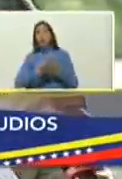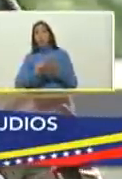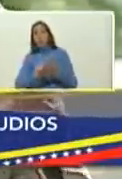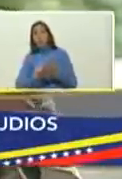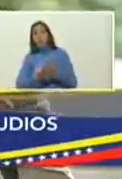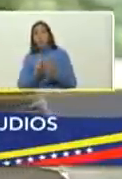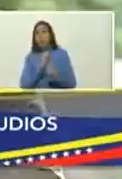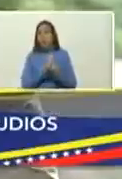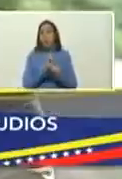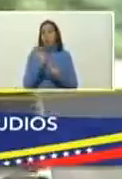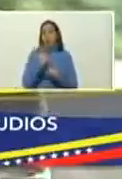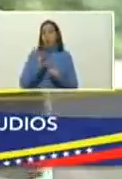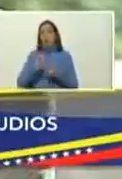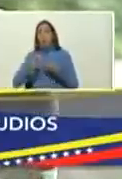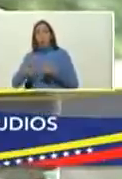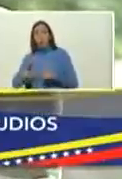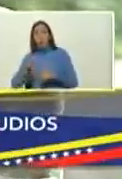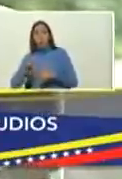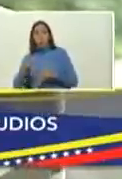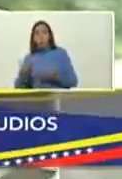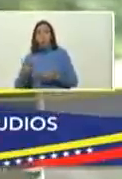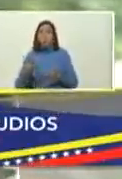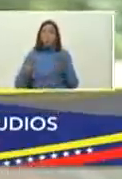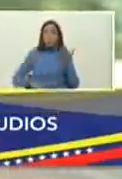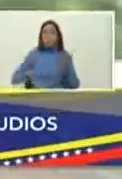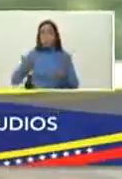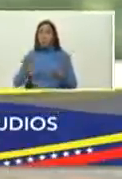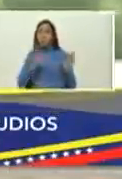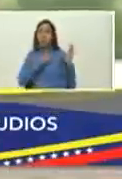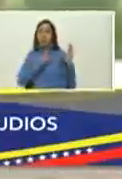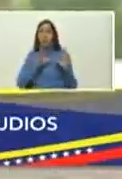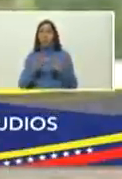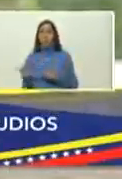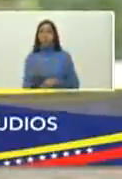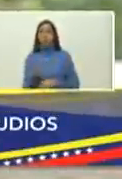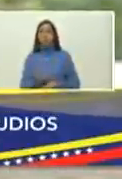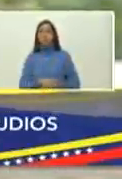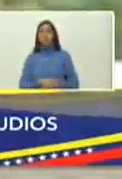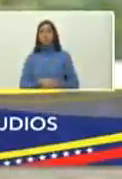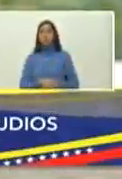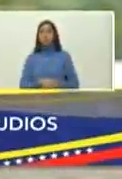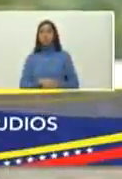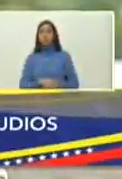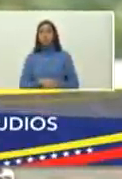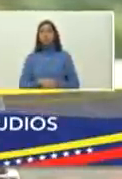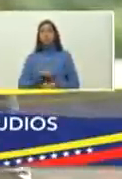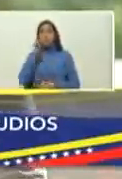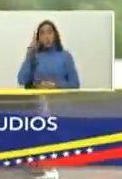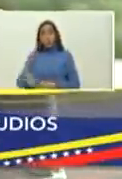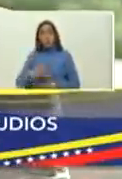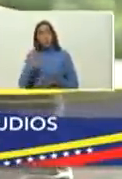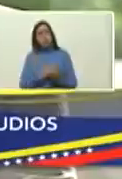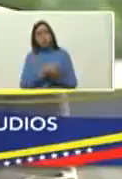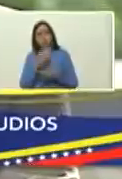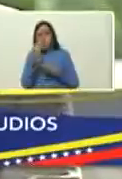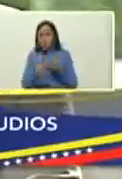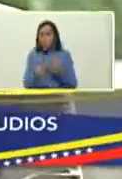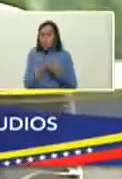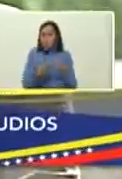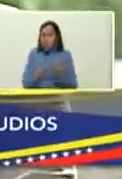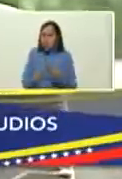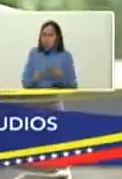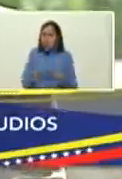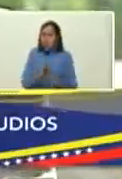o ser el libertador de América y consagró las dos cosas y esto con la feria del libro pues trabaja de manera muy armónica porque